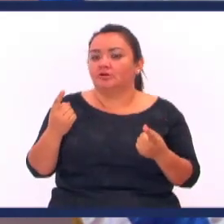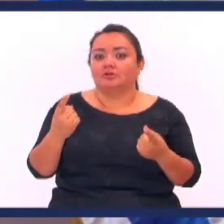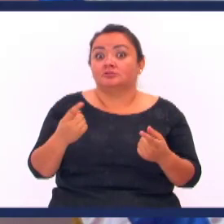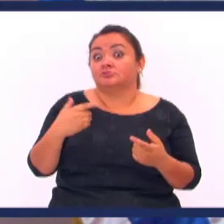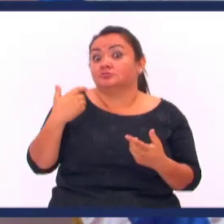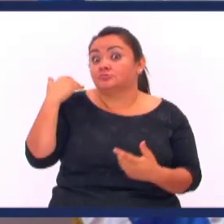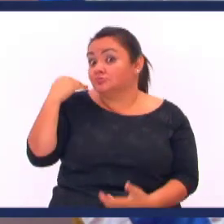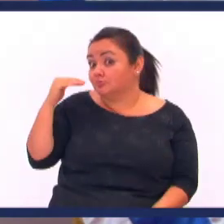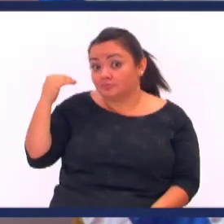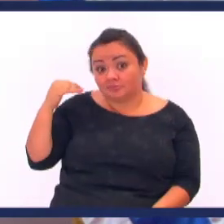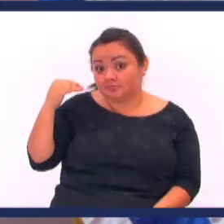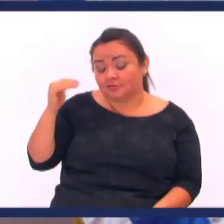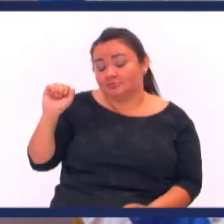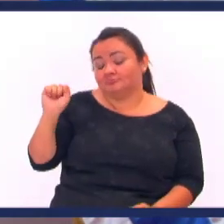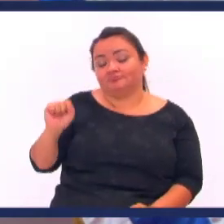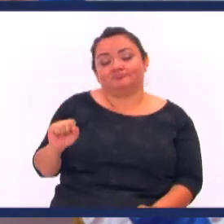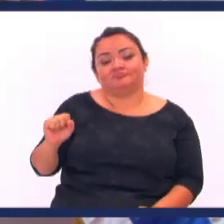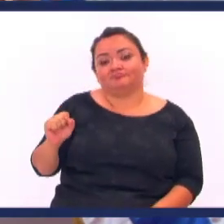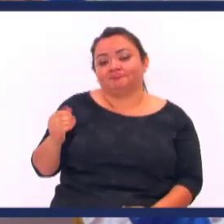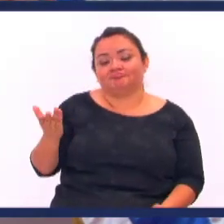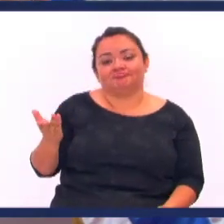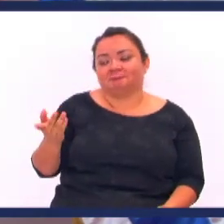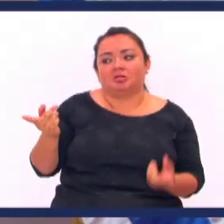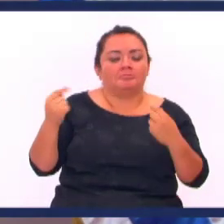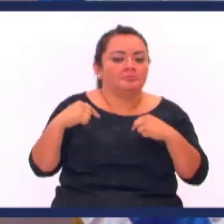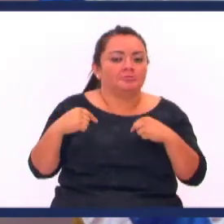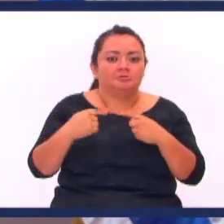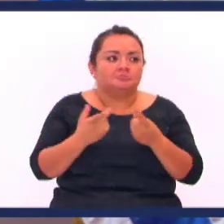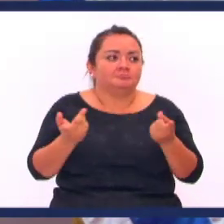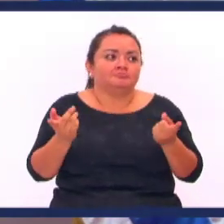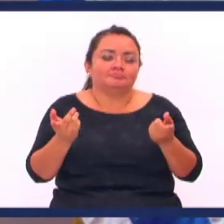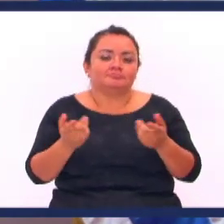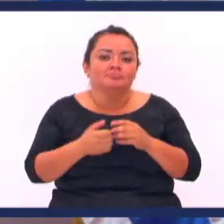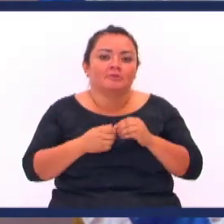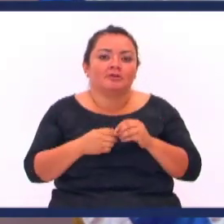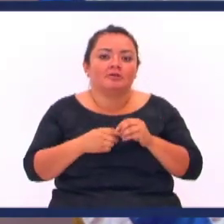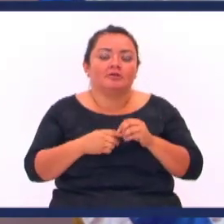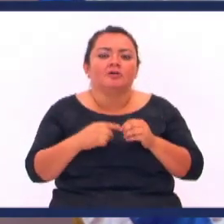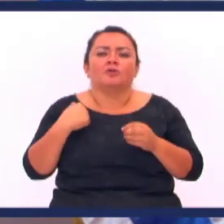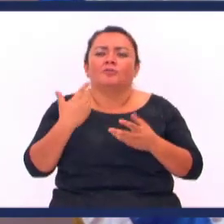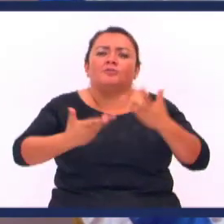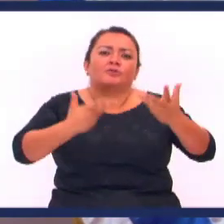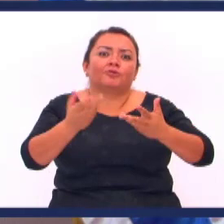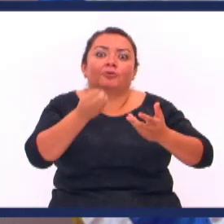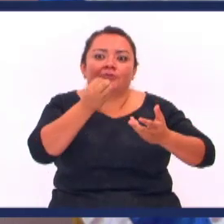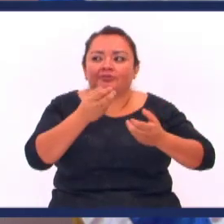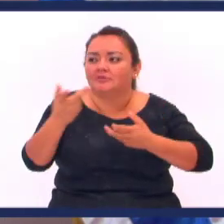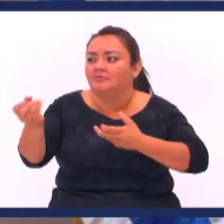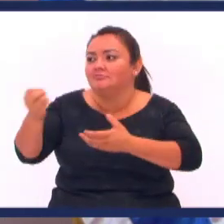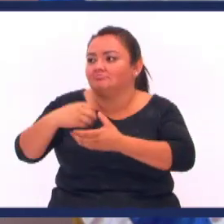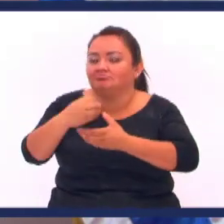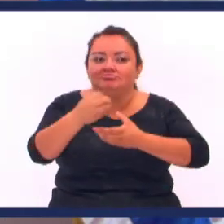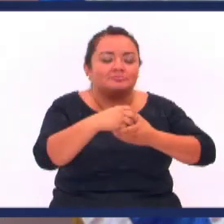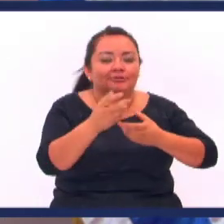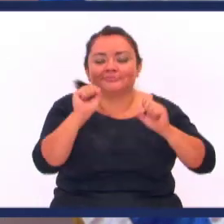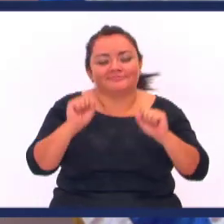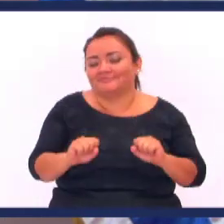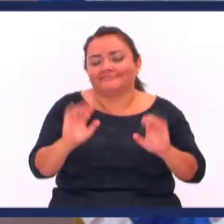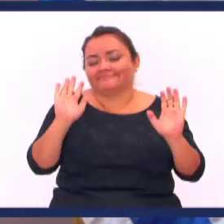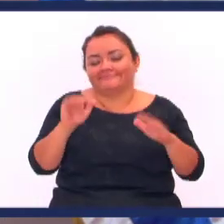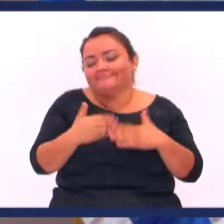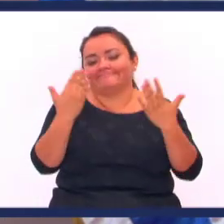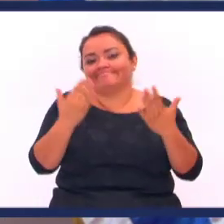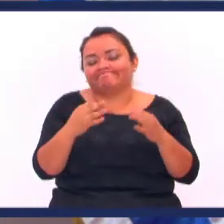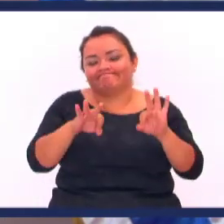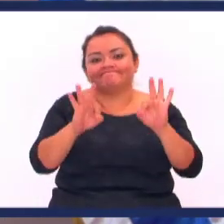clientes Que solíamos comprar No podemos comprar Porque ya no están Viniendo las personas A la iglesia Y como se les puede Proporcionar su bolsa De no se puede